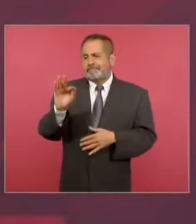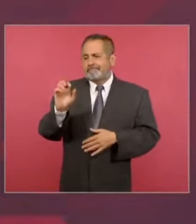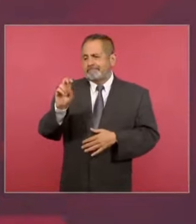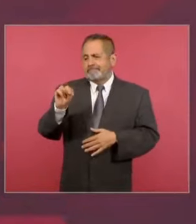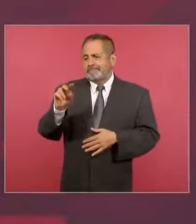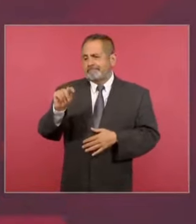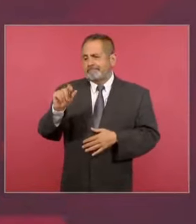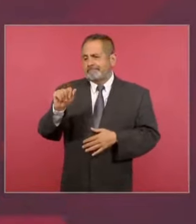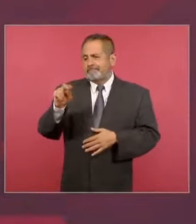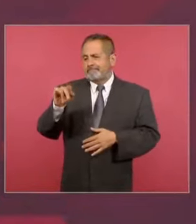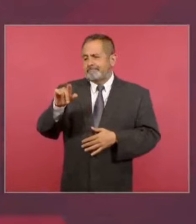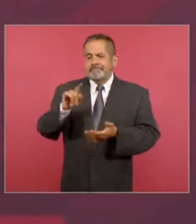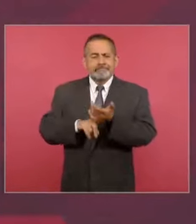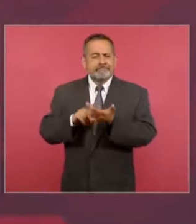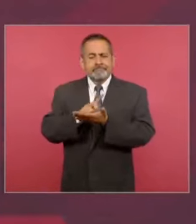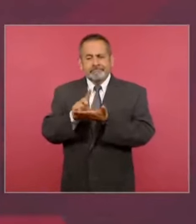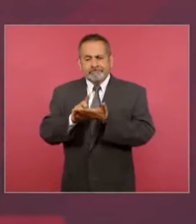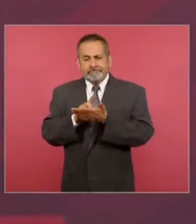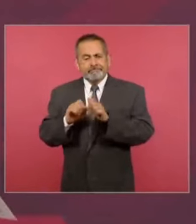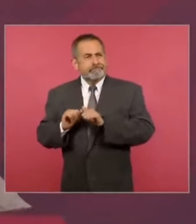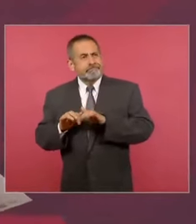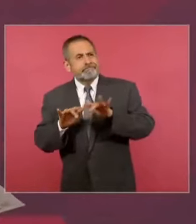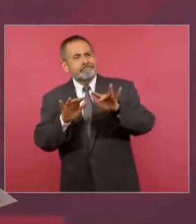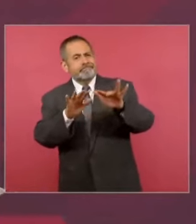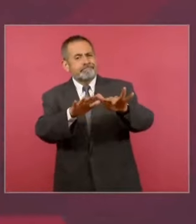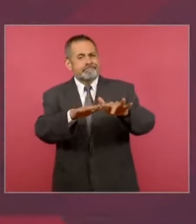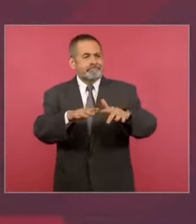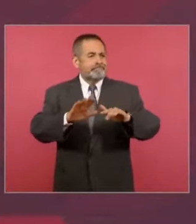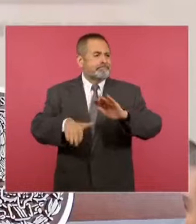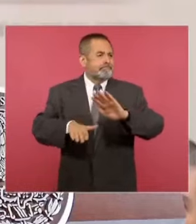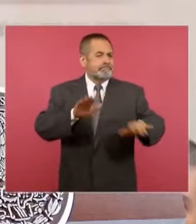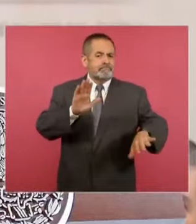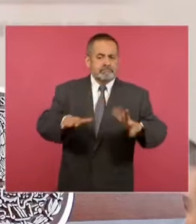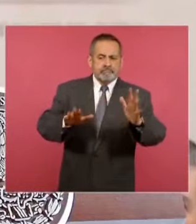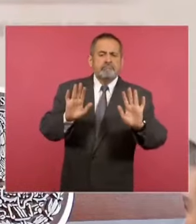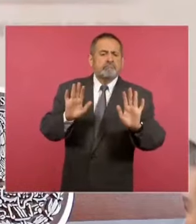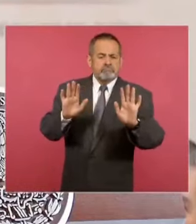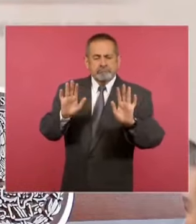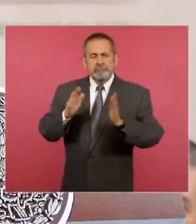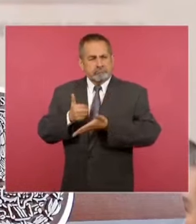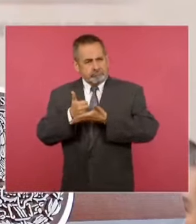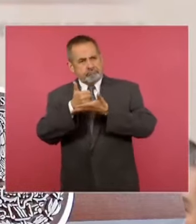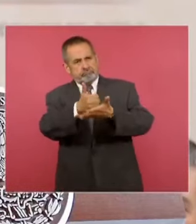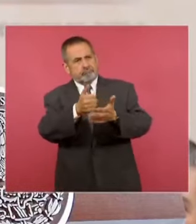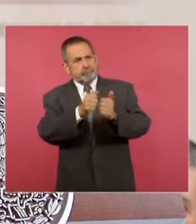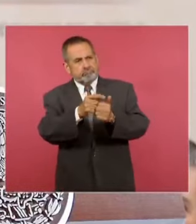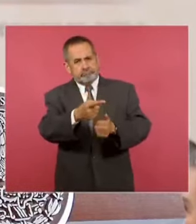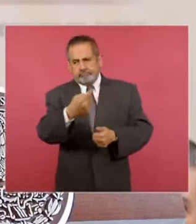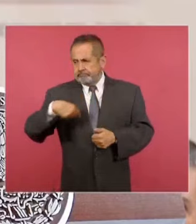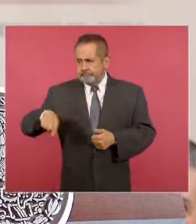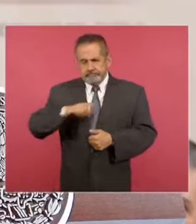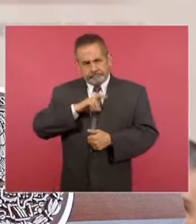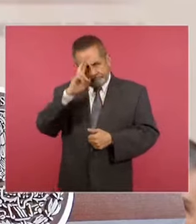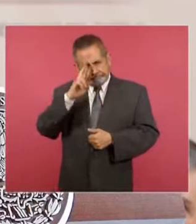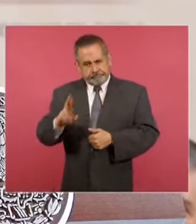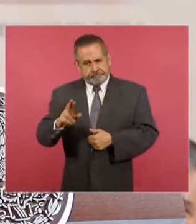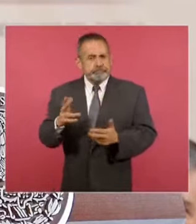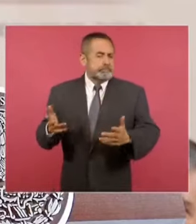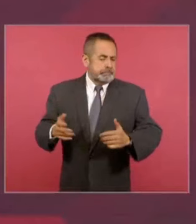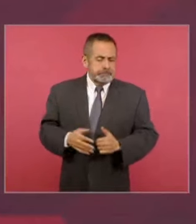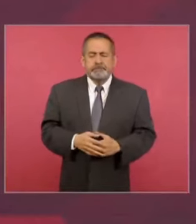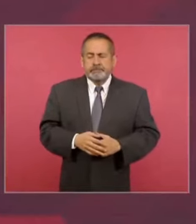Unidos con respeto a nuestras soberanías. Los países de la región